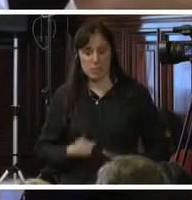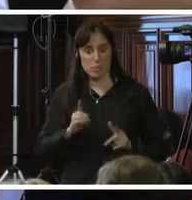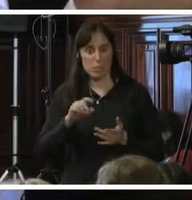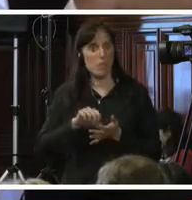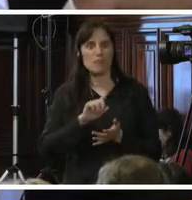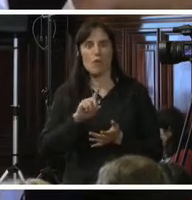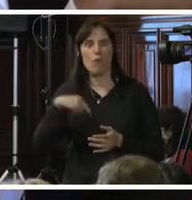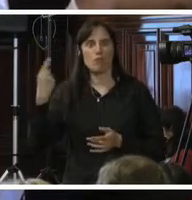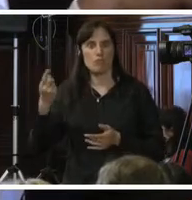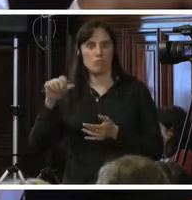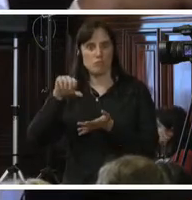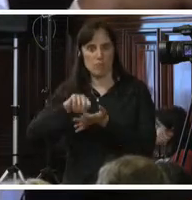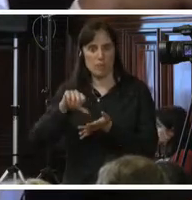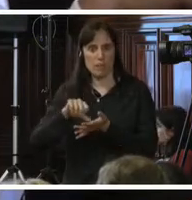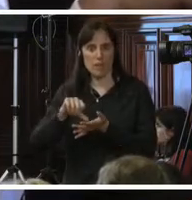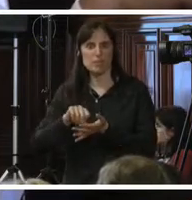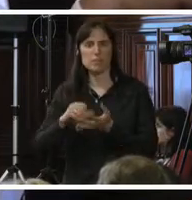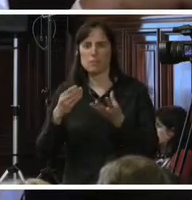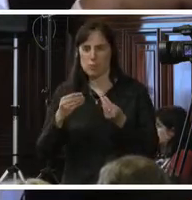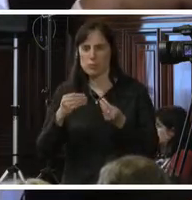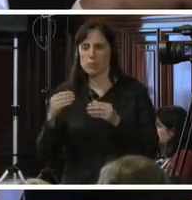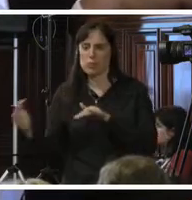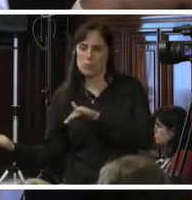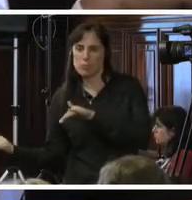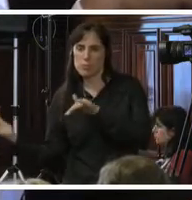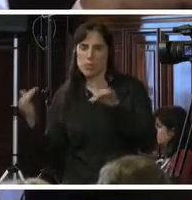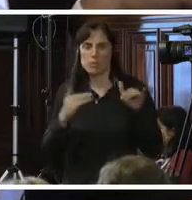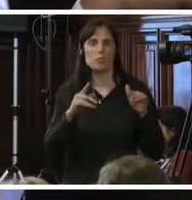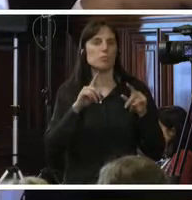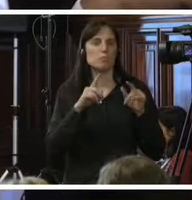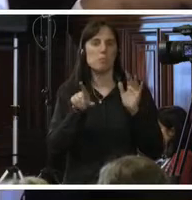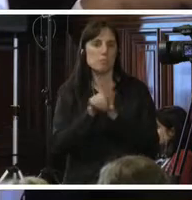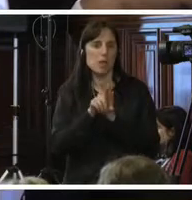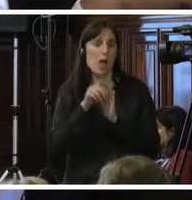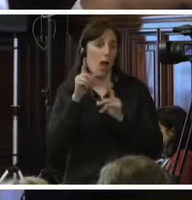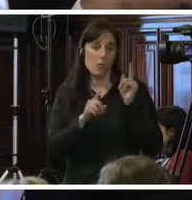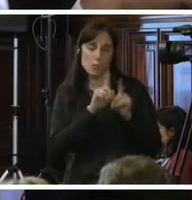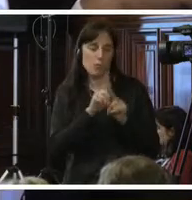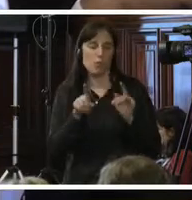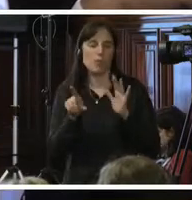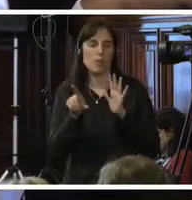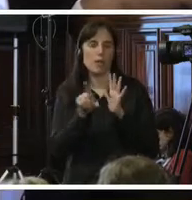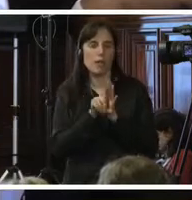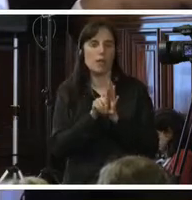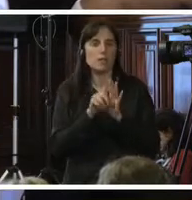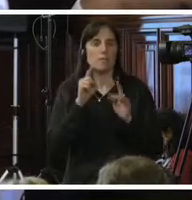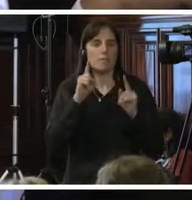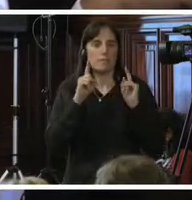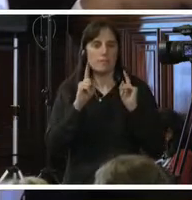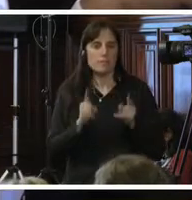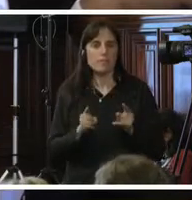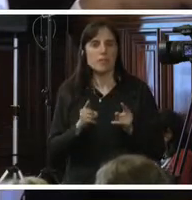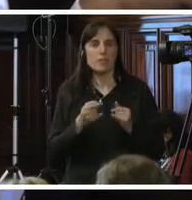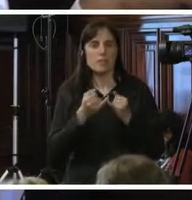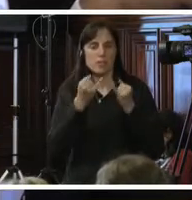el cual se identificaron. Además, casi todas eran inmigrantes, aunque con estatus migratorios diferentes. En muchos casos, y debido a la falta de suficientes